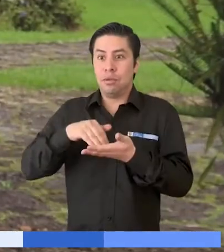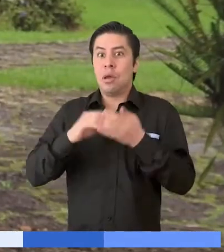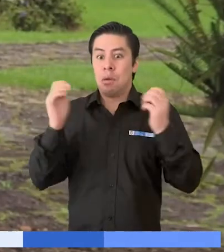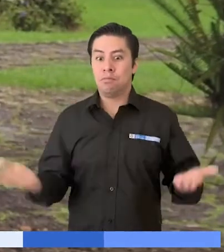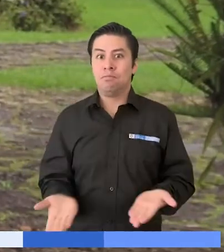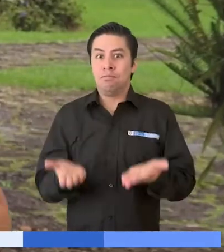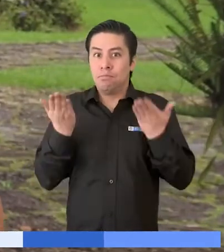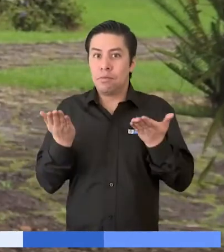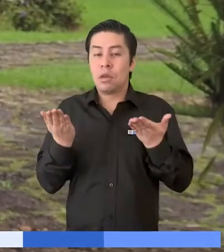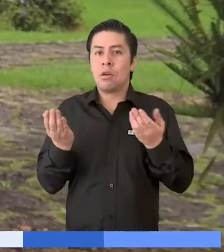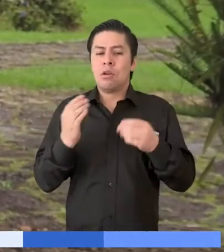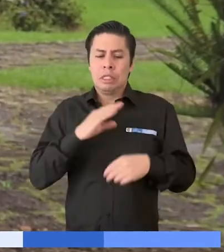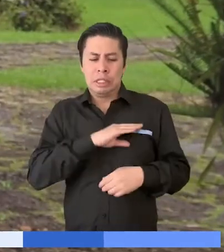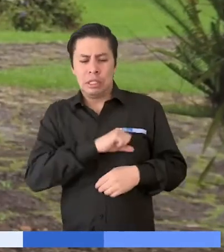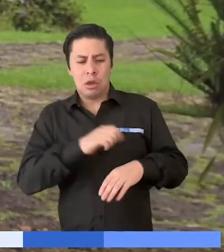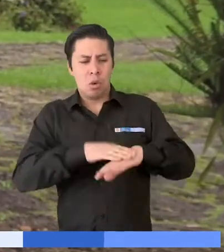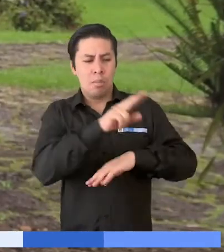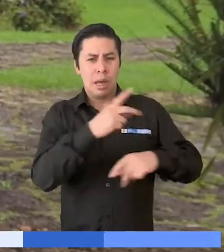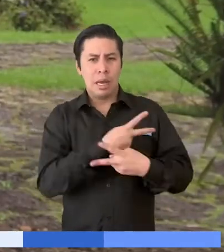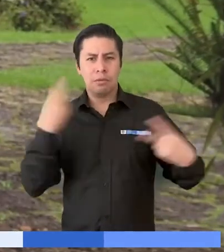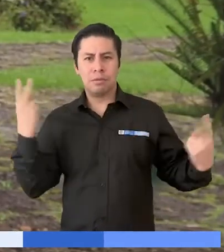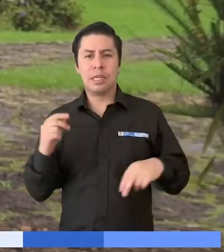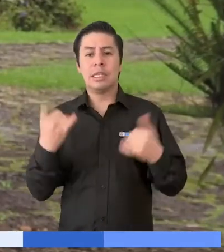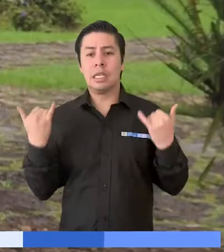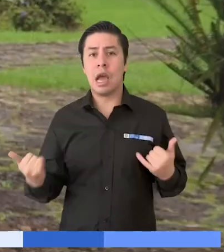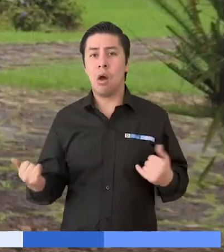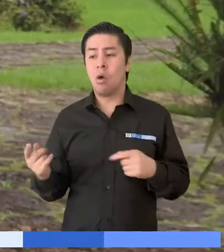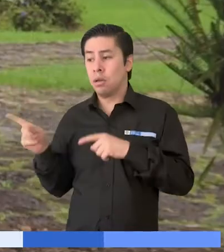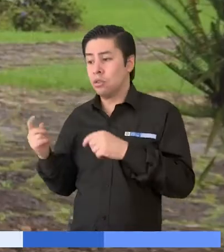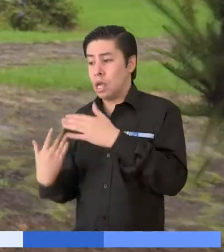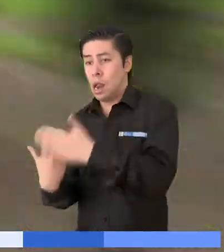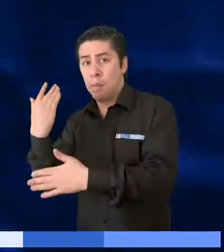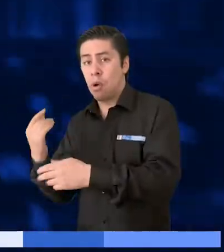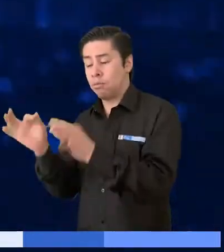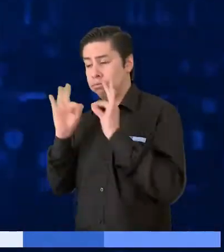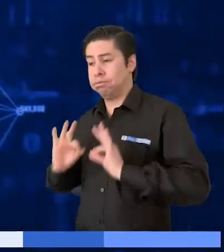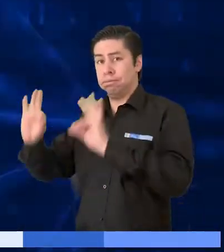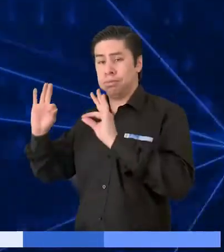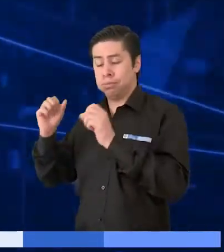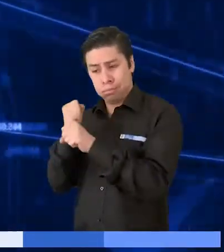doloroso episodio que vivió por el conflicto armado y que hoy ve su beneficio en el diseño de modas.